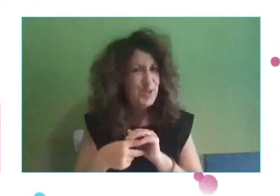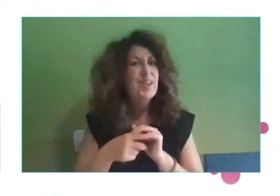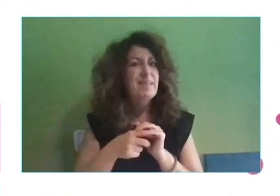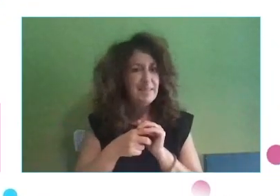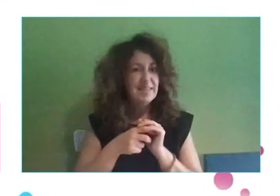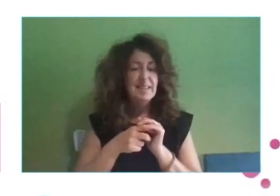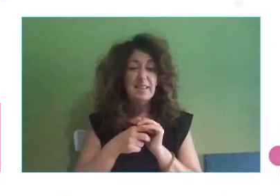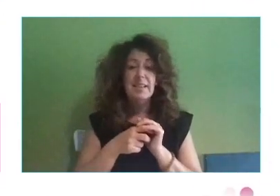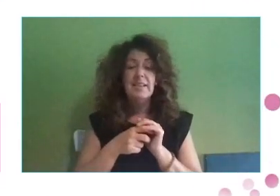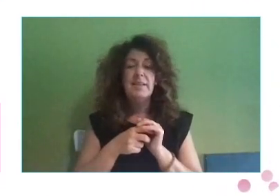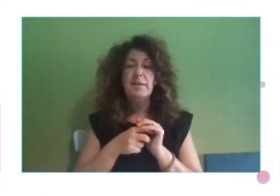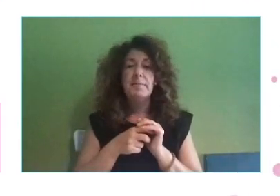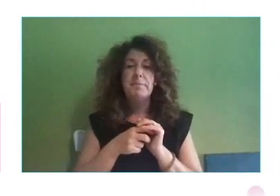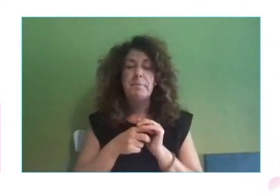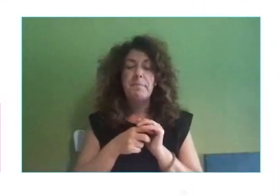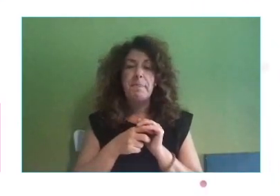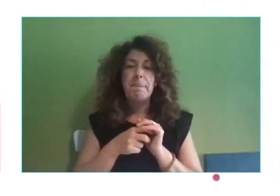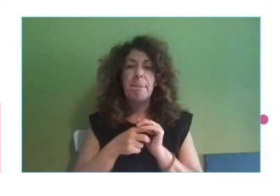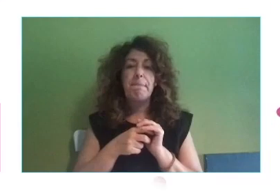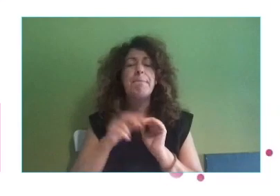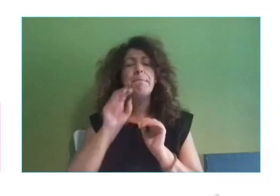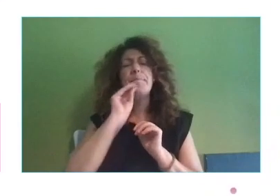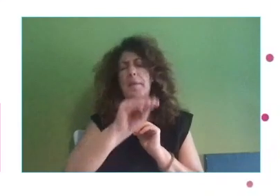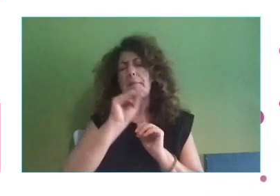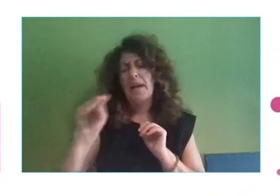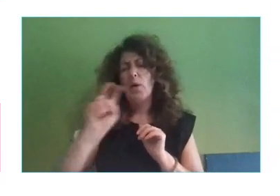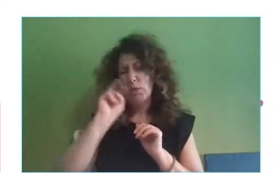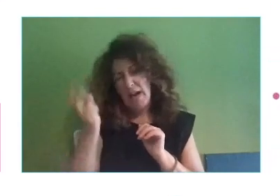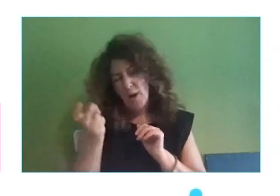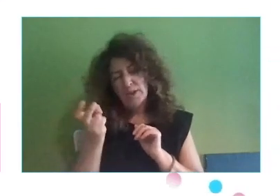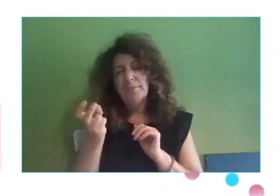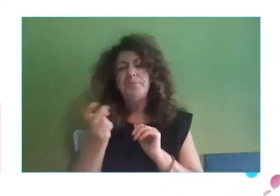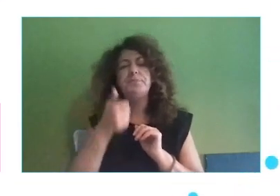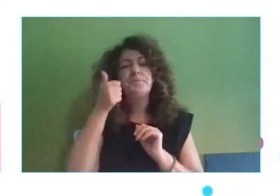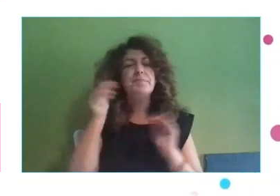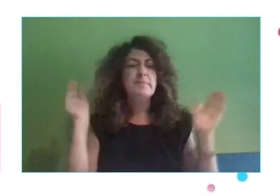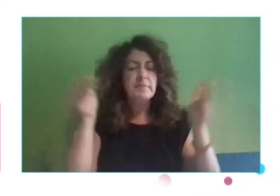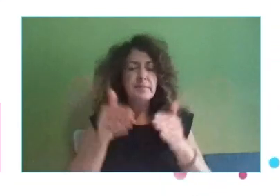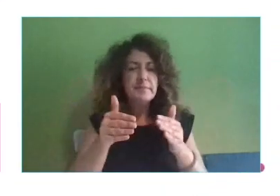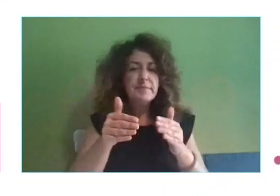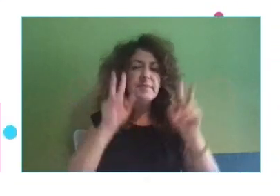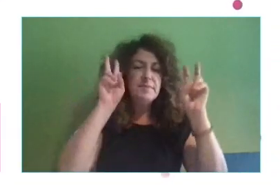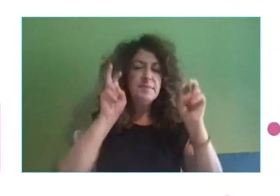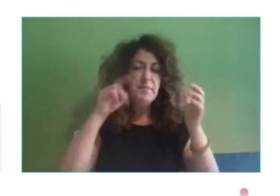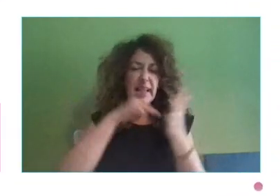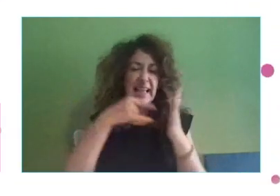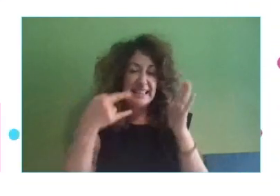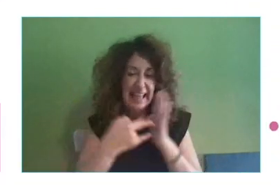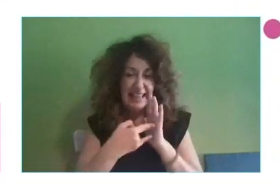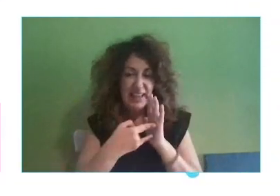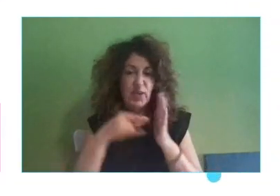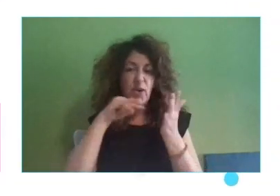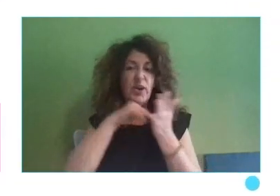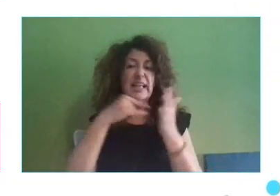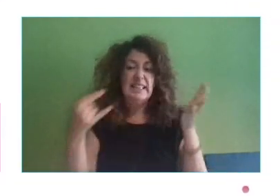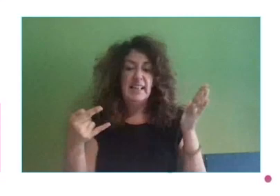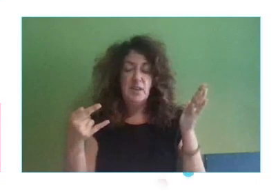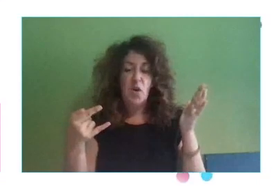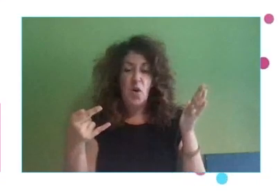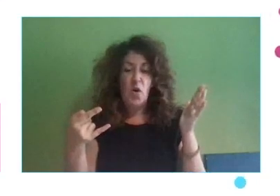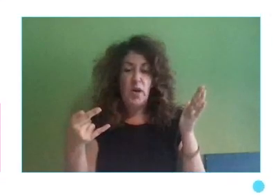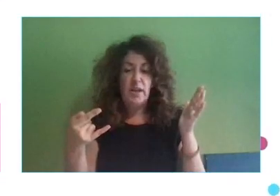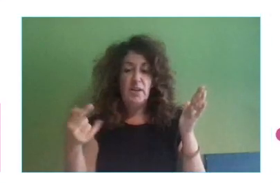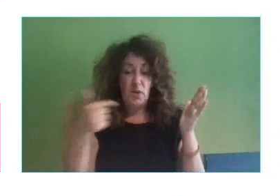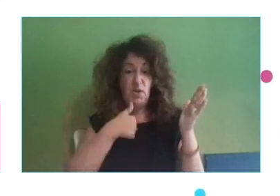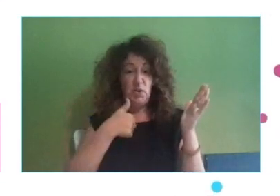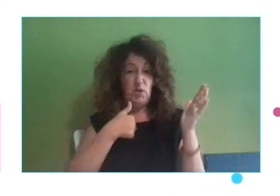¿Vale? Y otra pregunta, y ya centrándonos en el ámbito técnico o tecnológico, que es en el que yo trabajo,